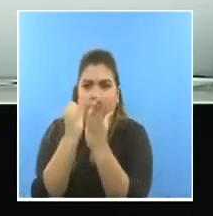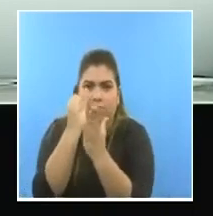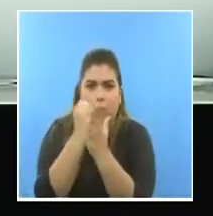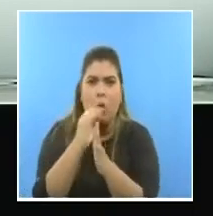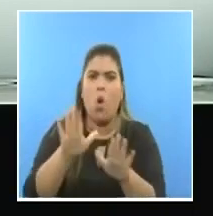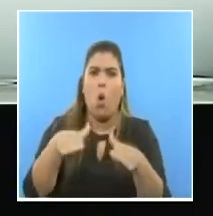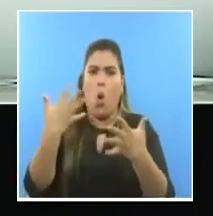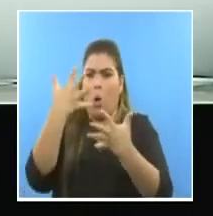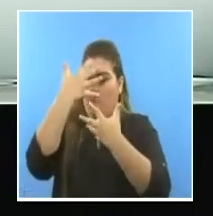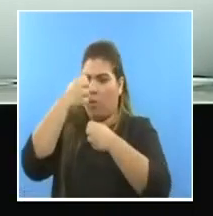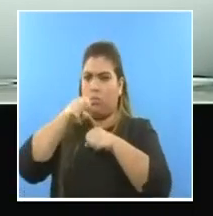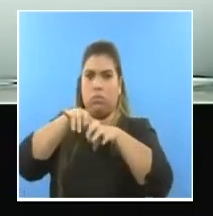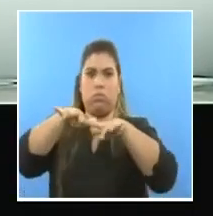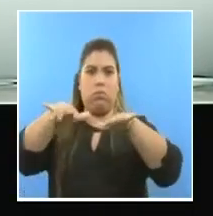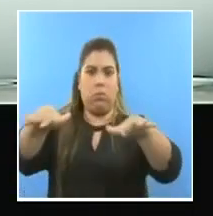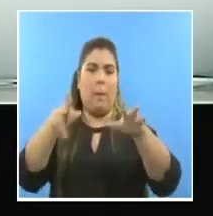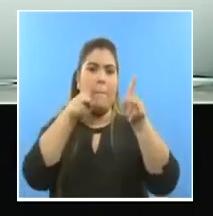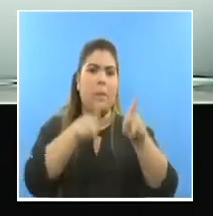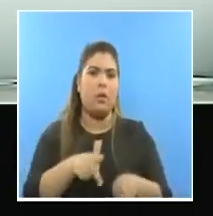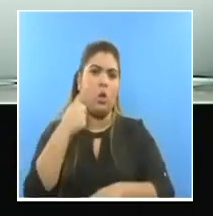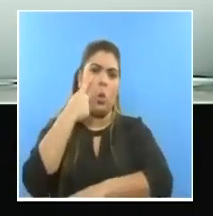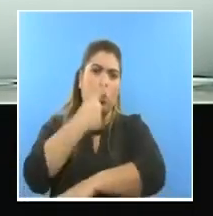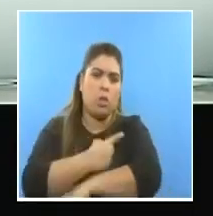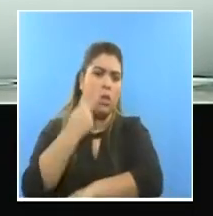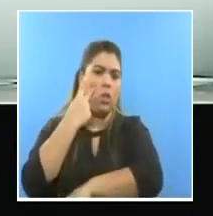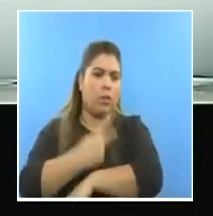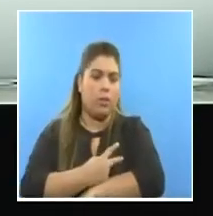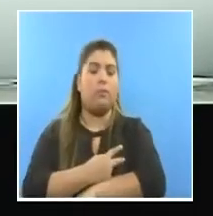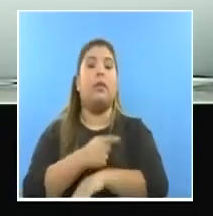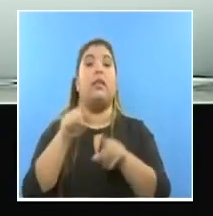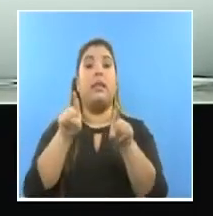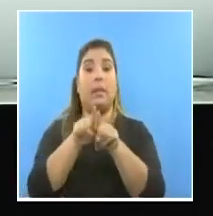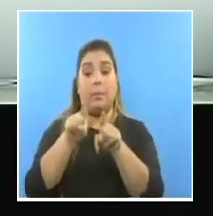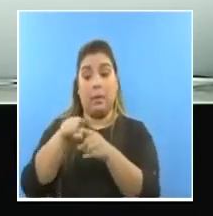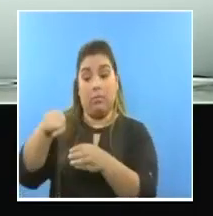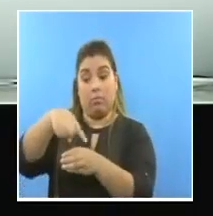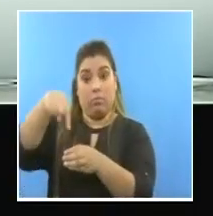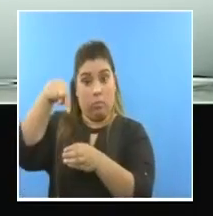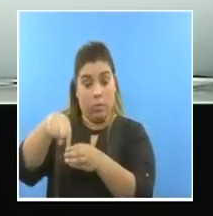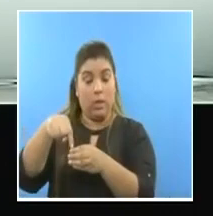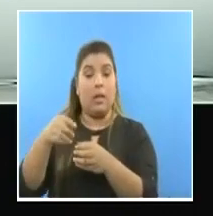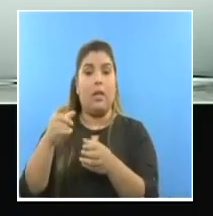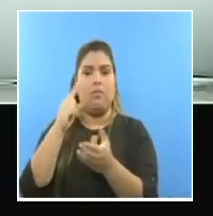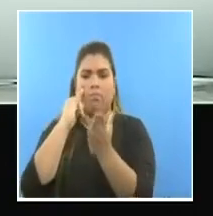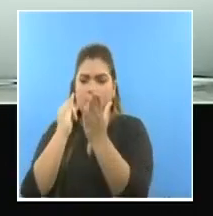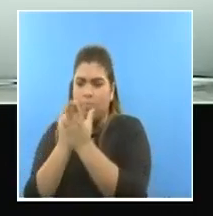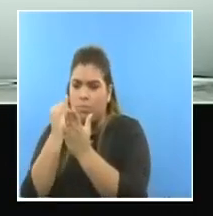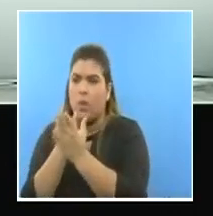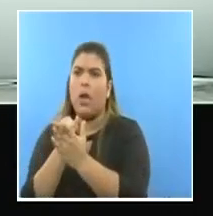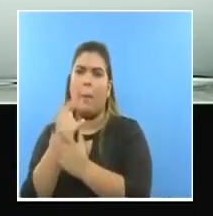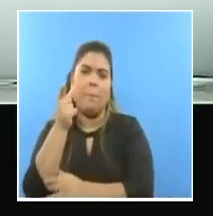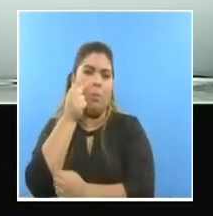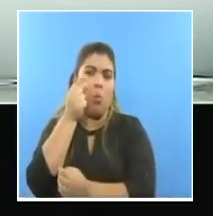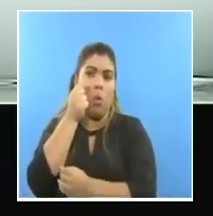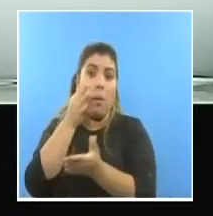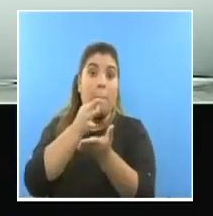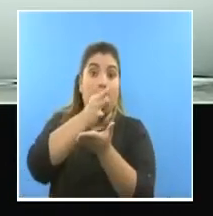Determinaremos de esta manera aquellas áreas donde podamos abrir los bloques de acuerdo a estos indicadores y al